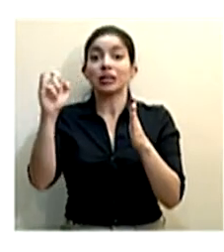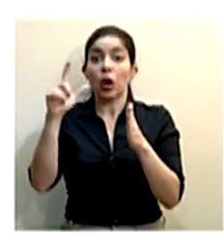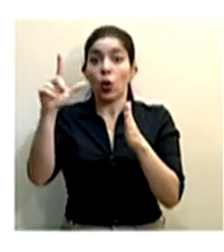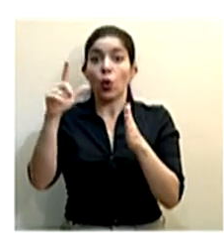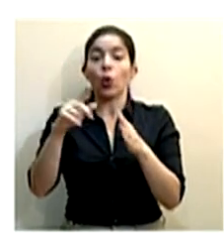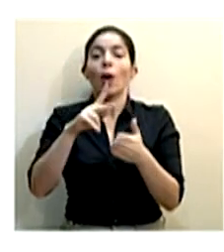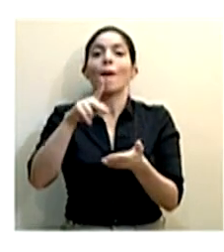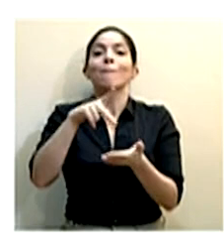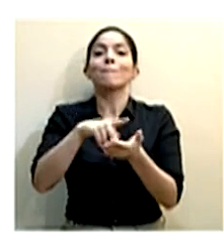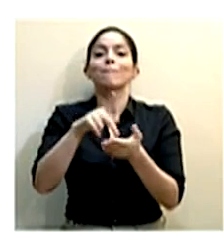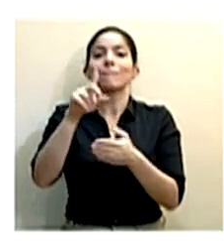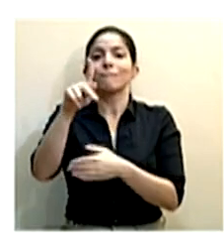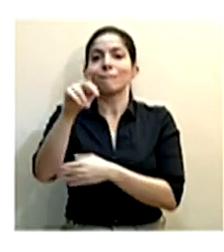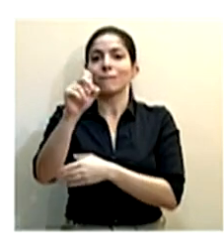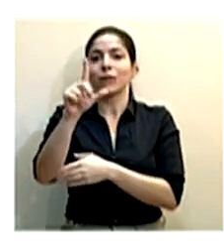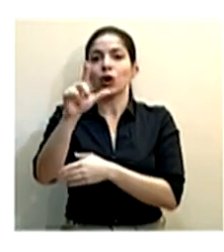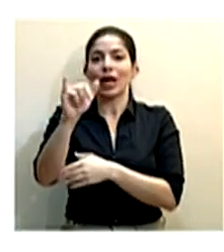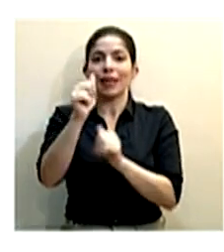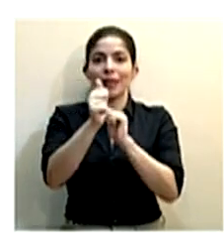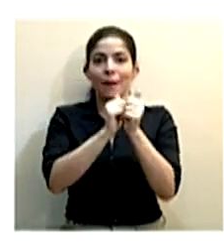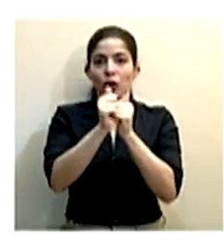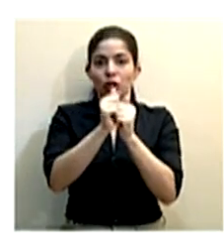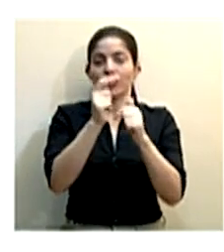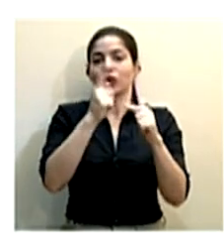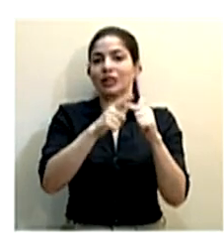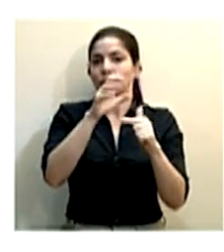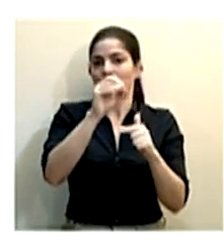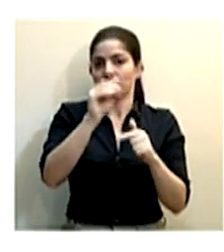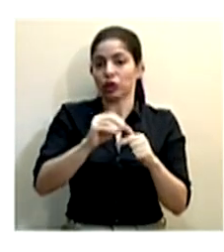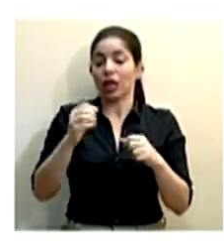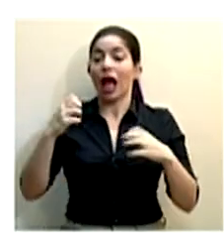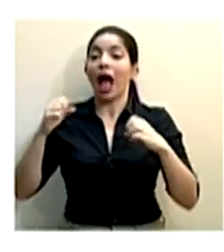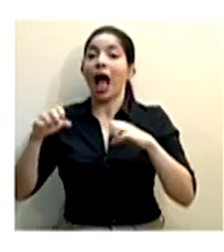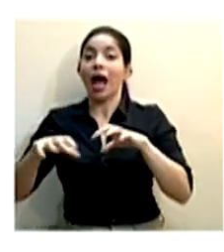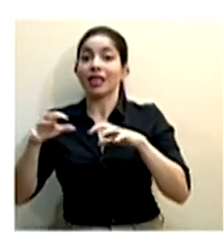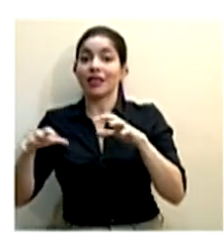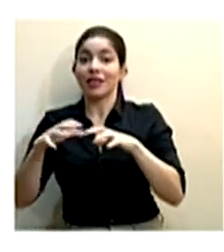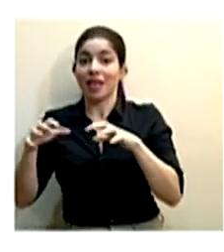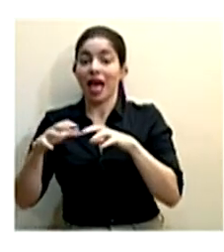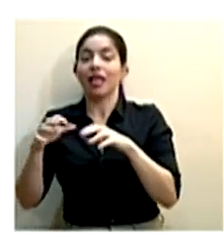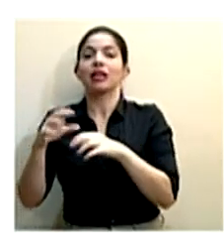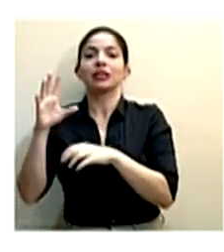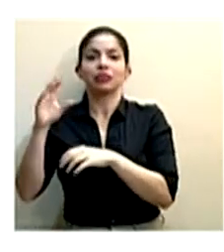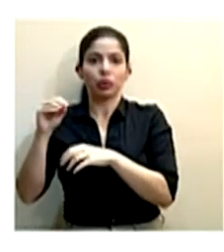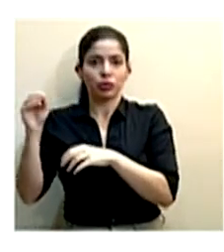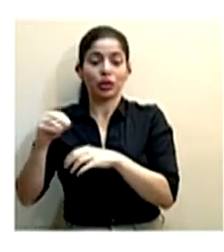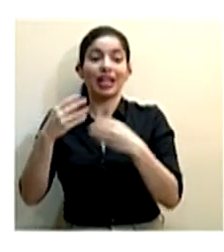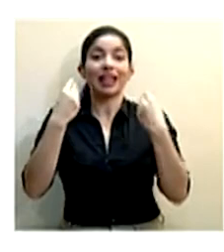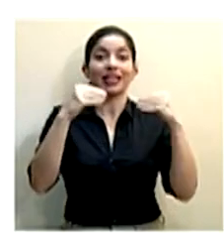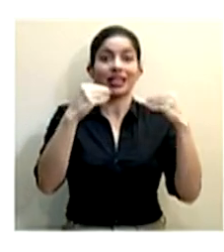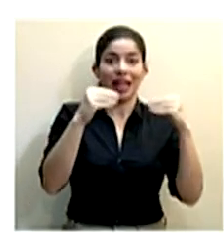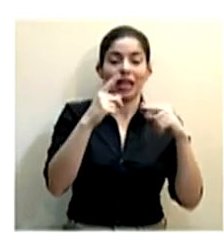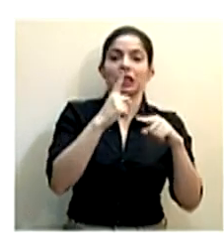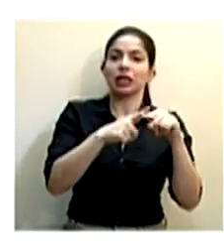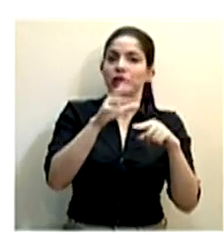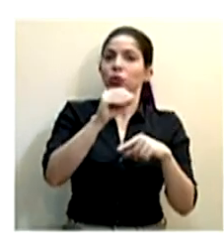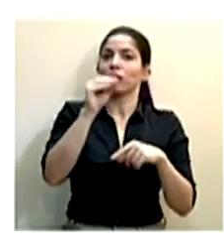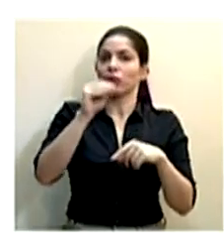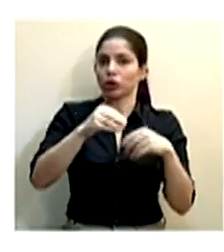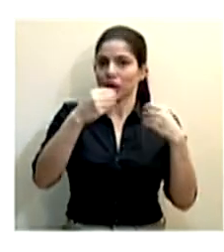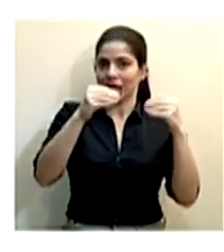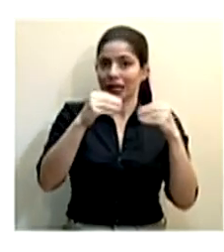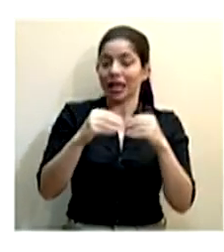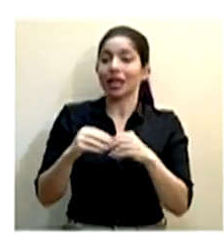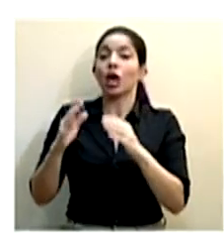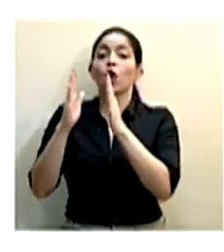polideportivos al 50 por ciento, actividades sin contacto físico, tiendas al 50 por ciento incluso fines de semana, lugares